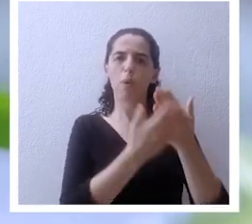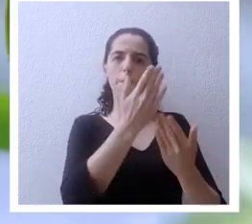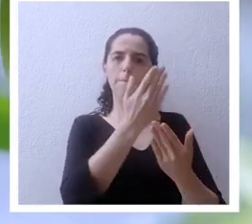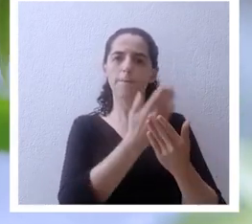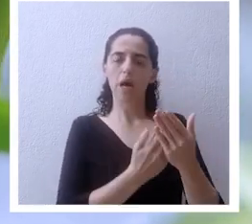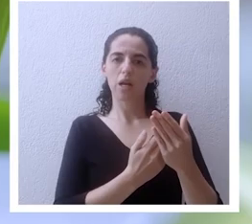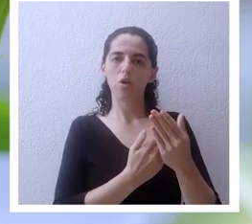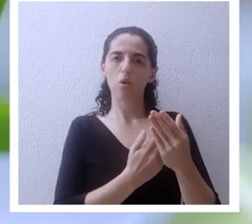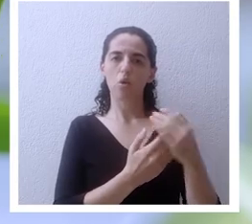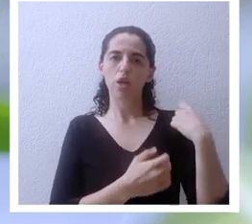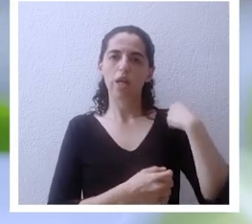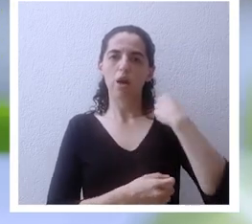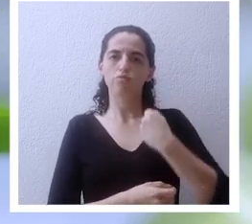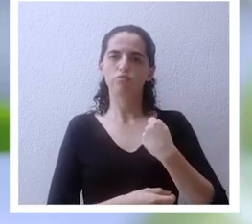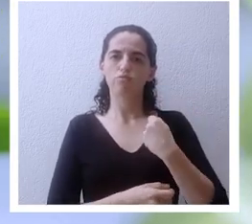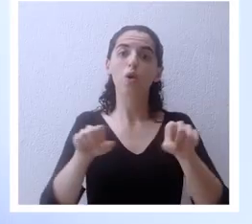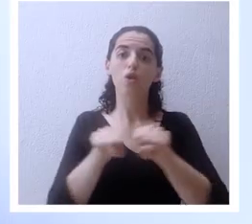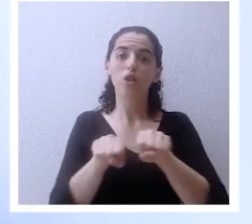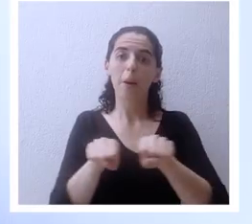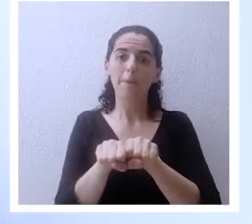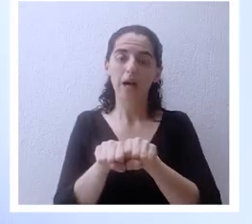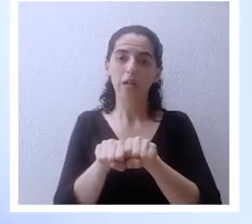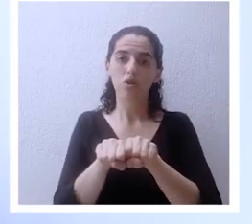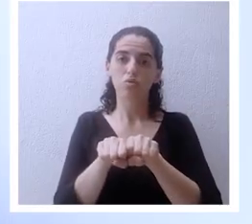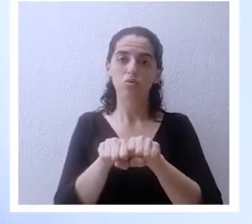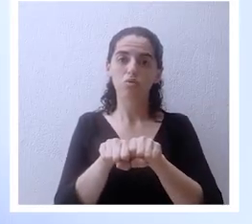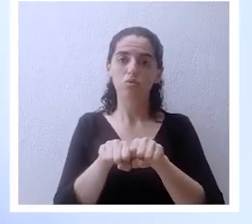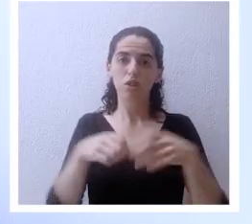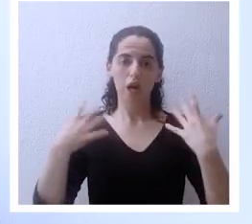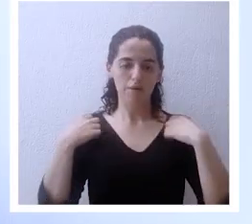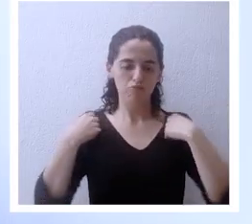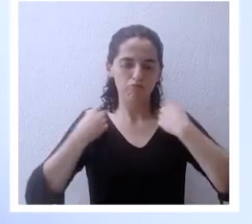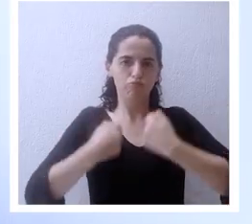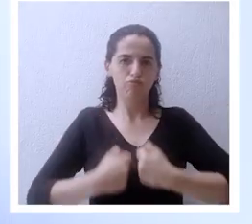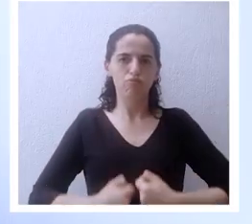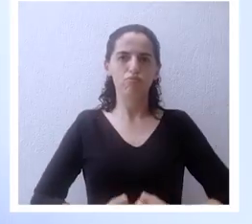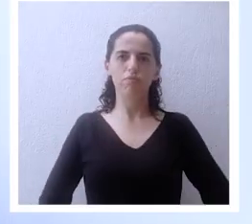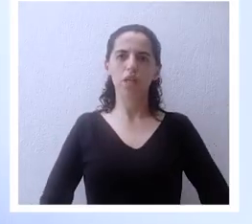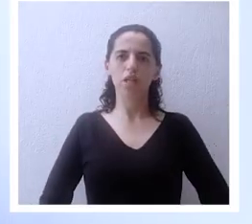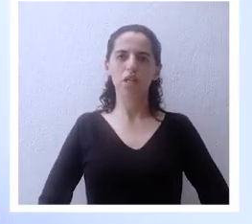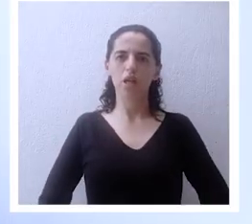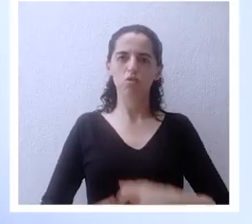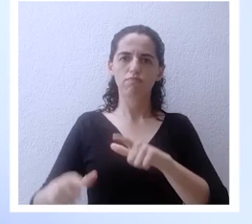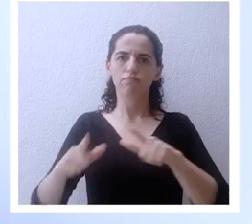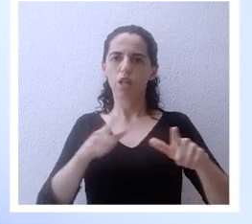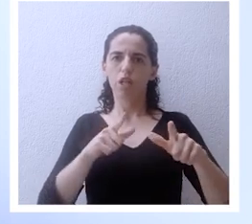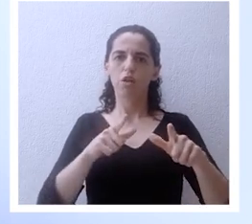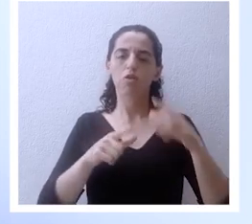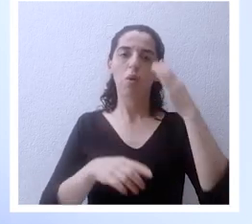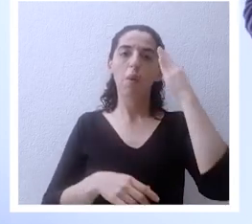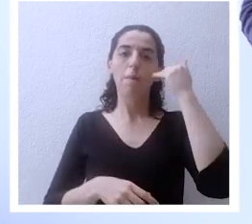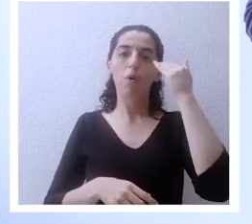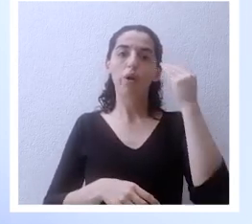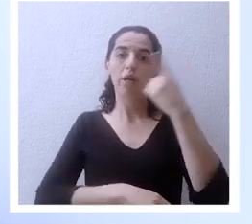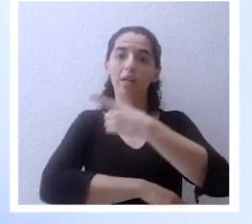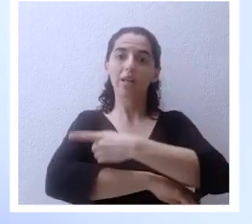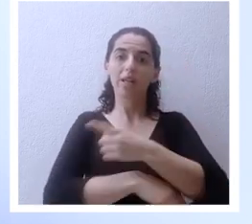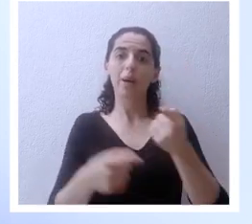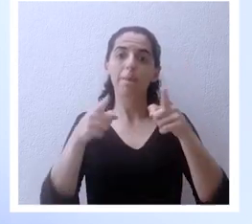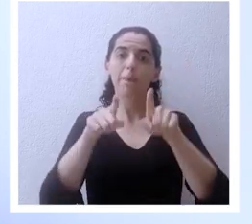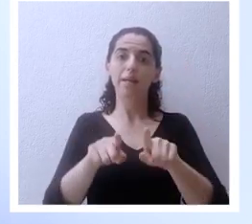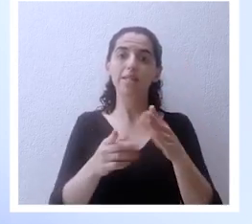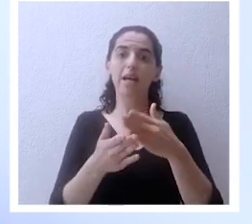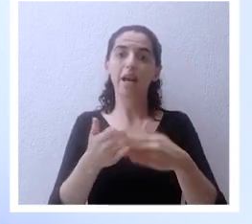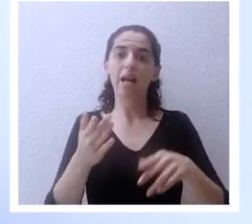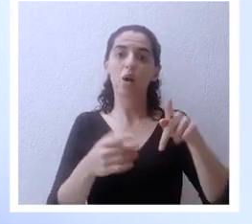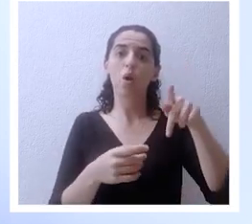apresuradamente es la Pascua de Jehová eso quiere decir vestidos y preparados porque aquel día iba a pasar algo algo iba a pasar es